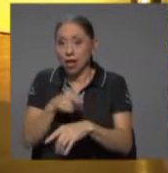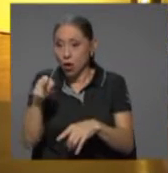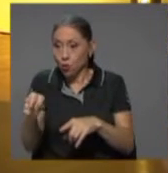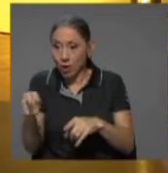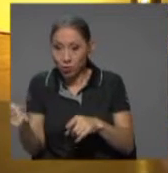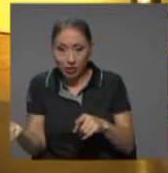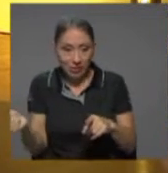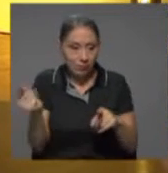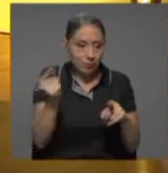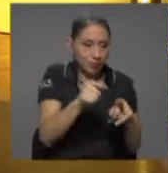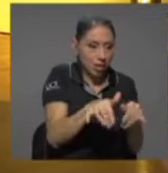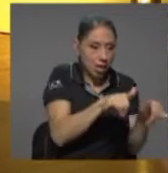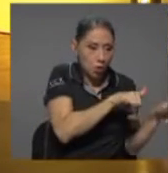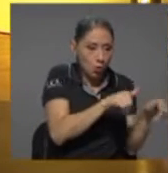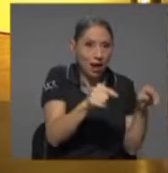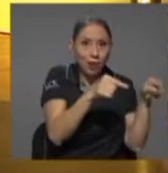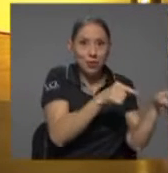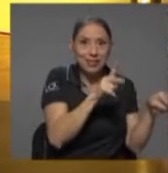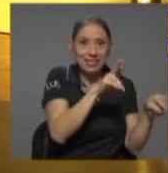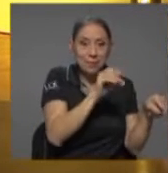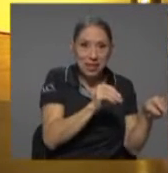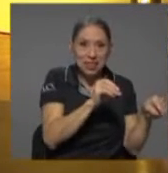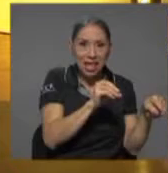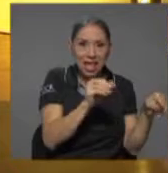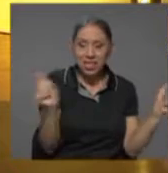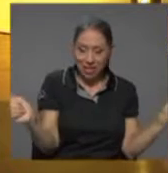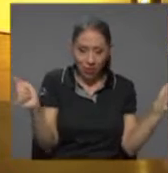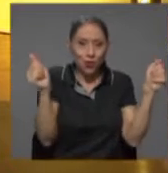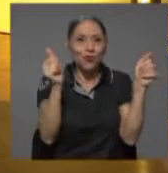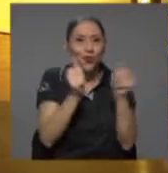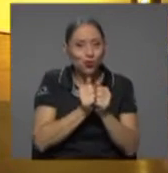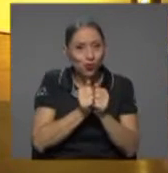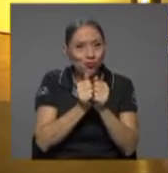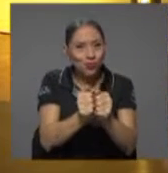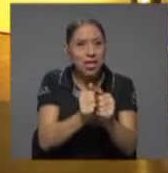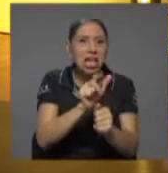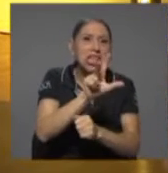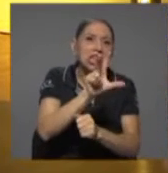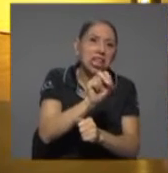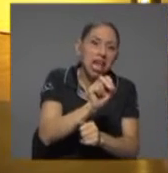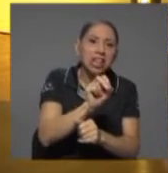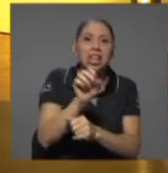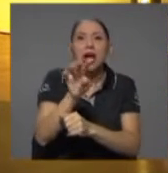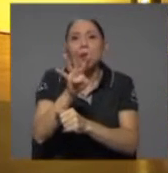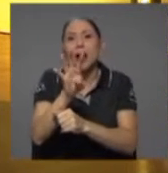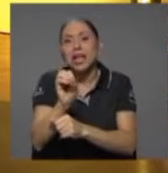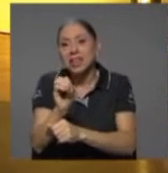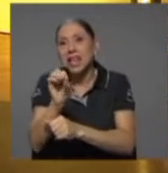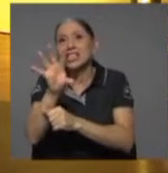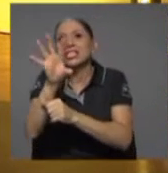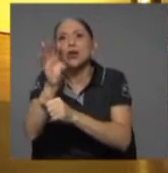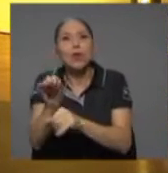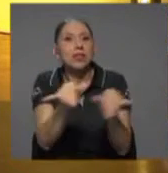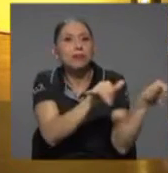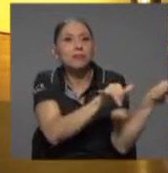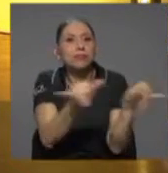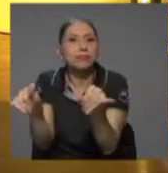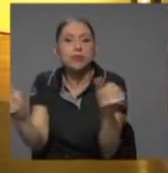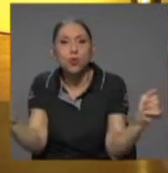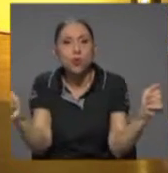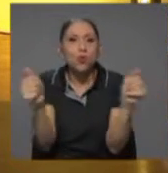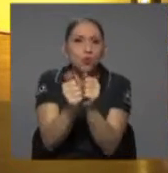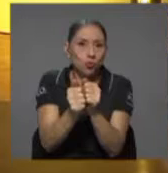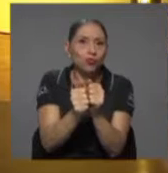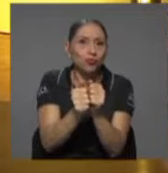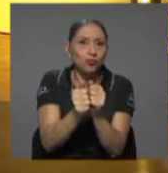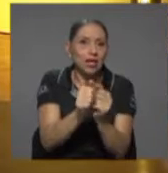ya todos van a seguir subiendo juntos, 30%, 40% y después hasta llegar a 50% de la contribución de su presupuesto, de sus gastos. Y el